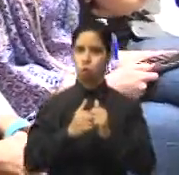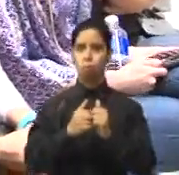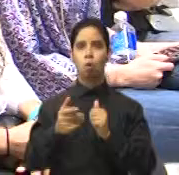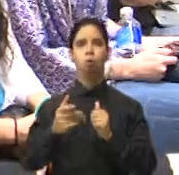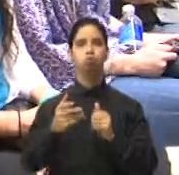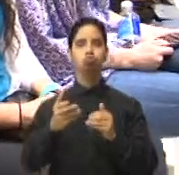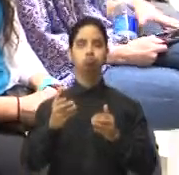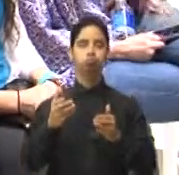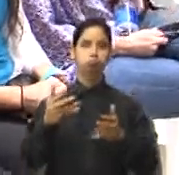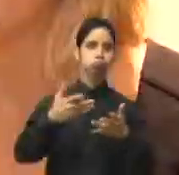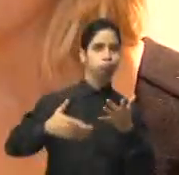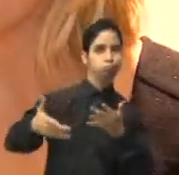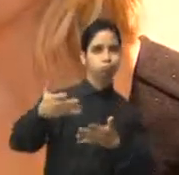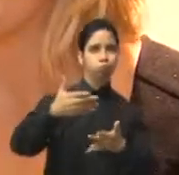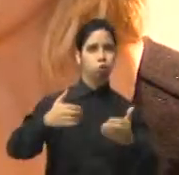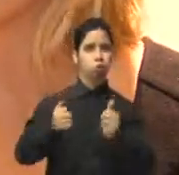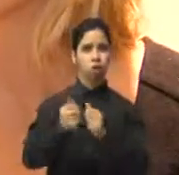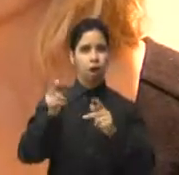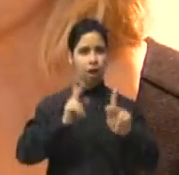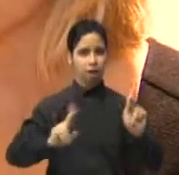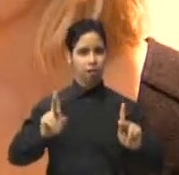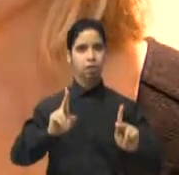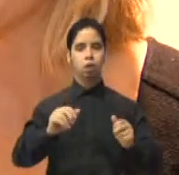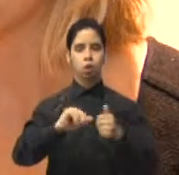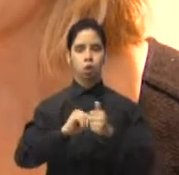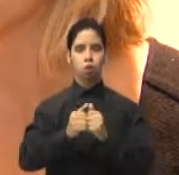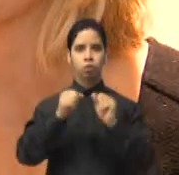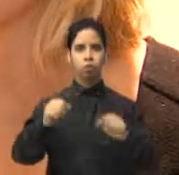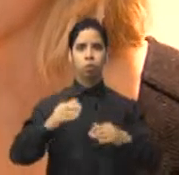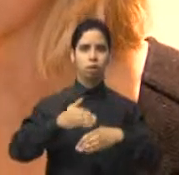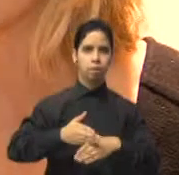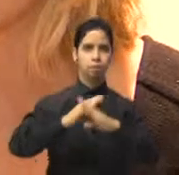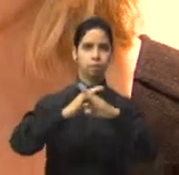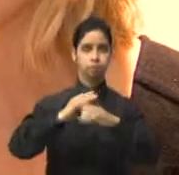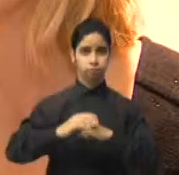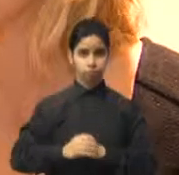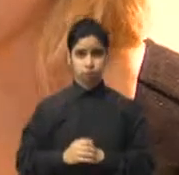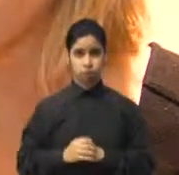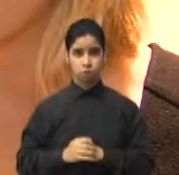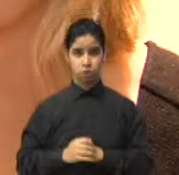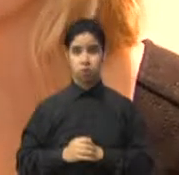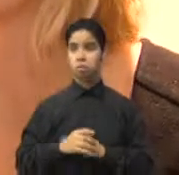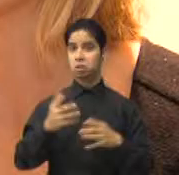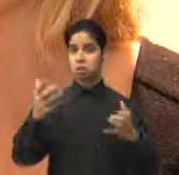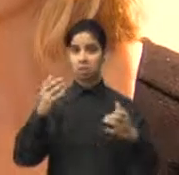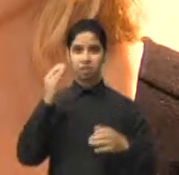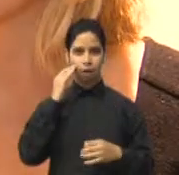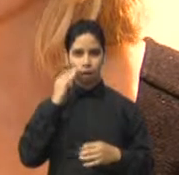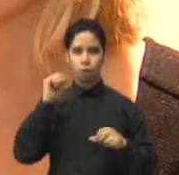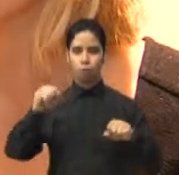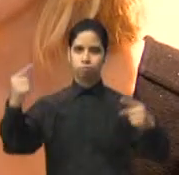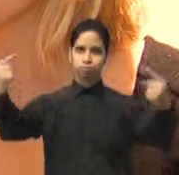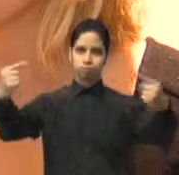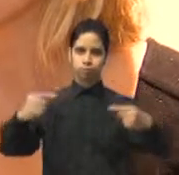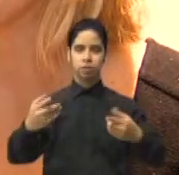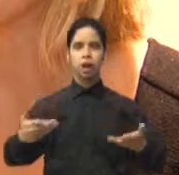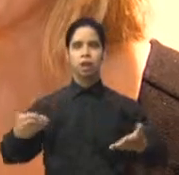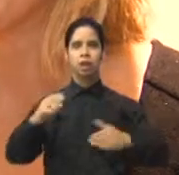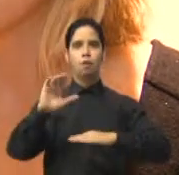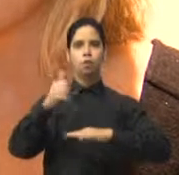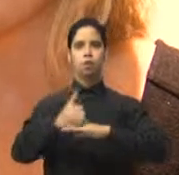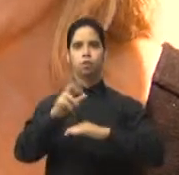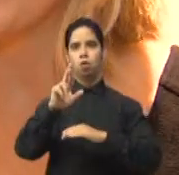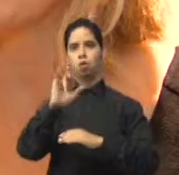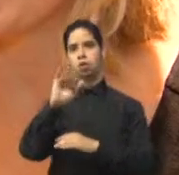cómo se puede prevenir. Cuando queremos entender lo que es la trata humana, te invitamos a que vengas al pabellón de la Fundación Ricky Martin, que es nuestra